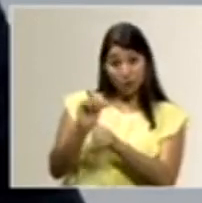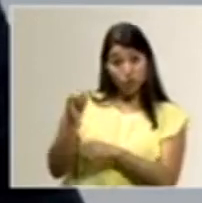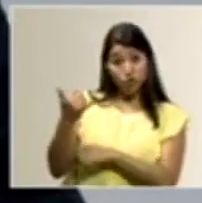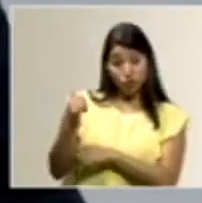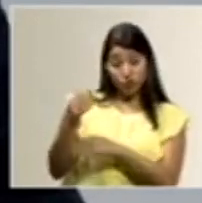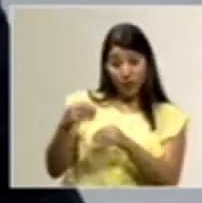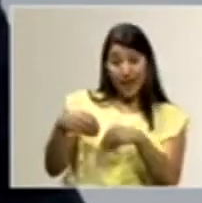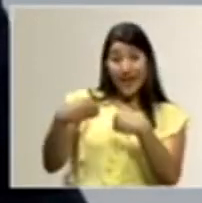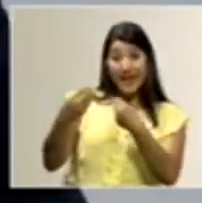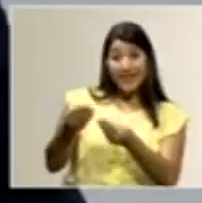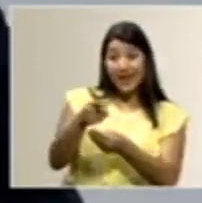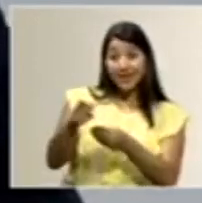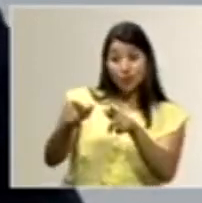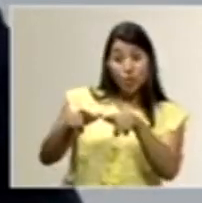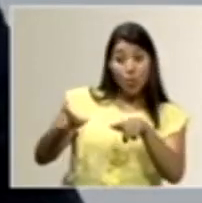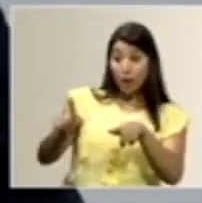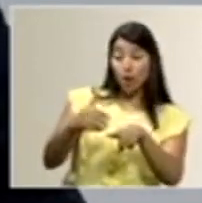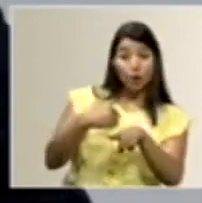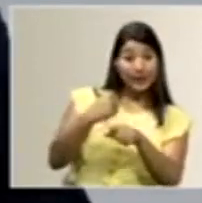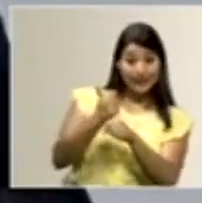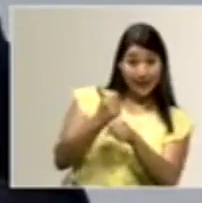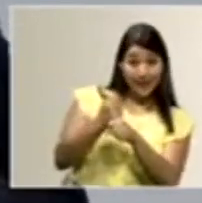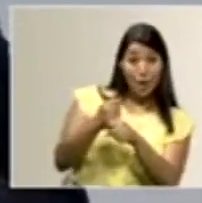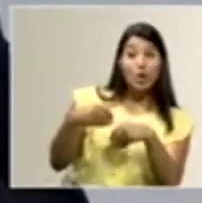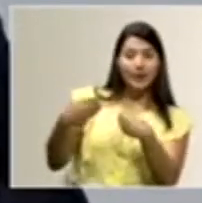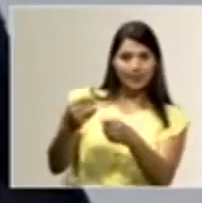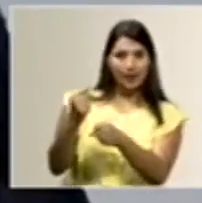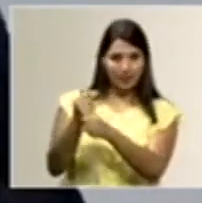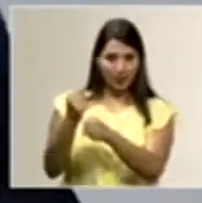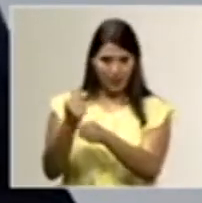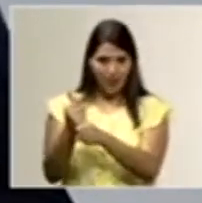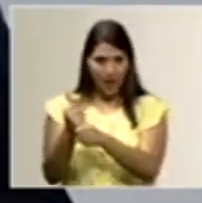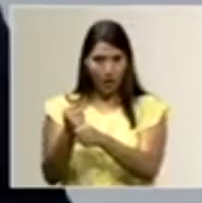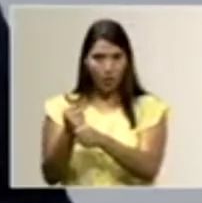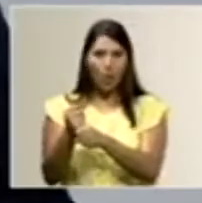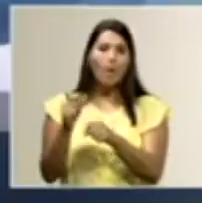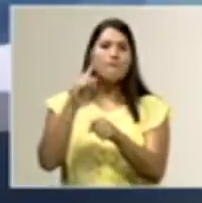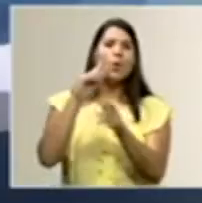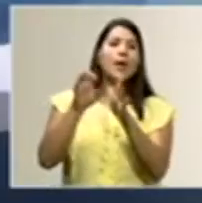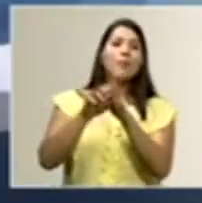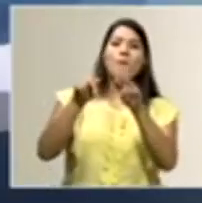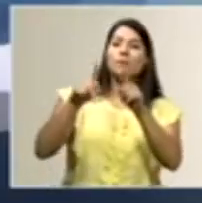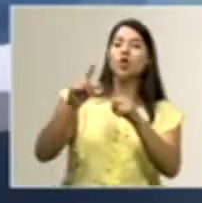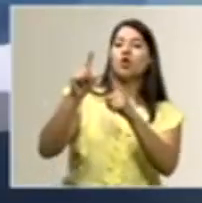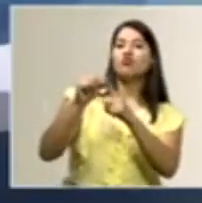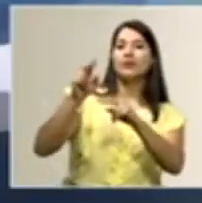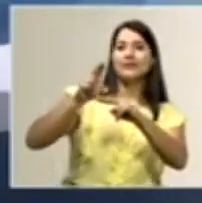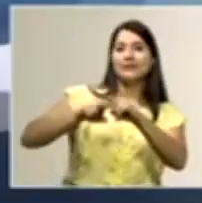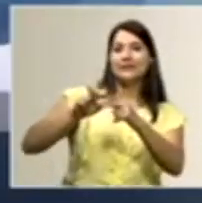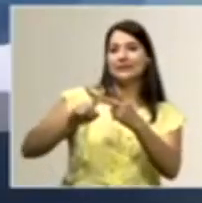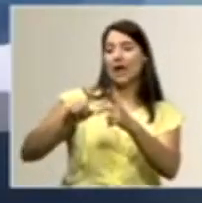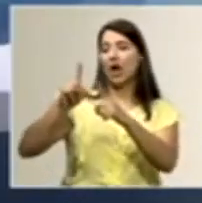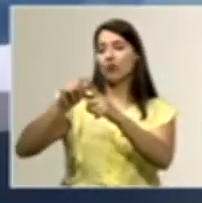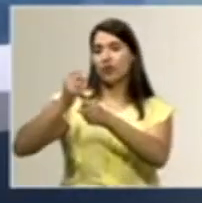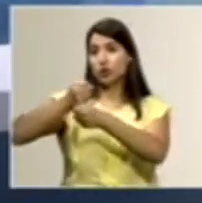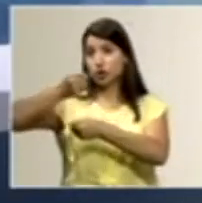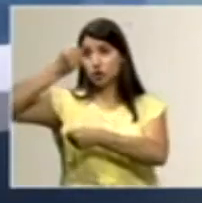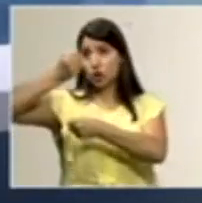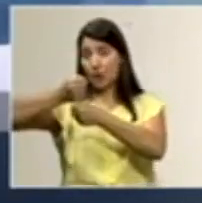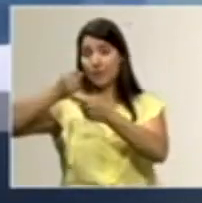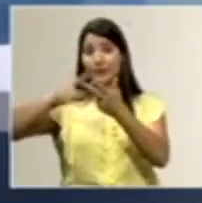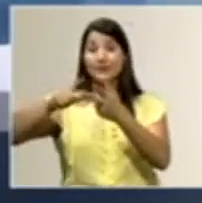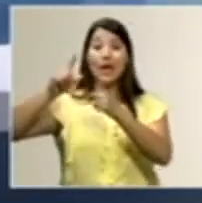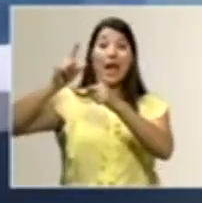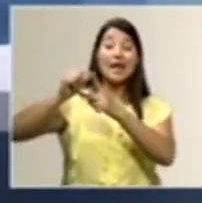esos lugares donde hoy no hay trabajo, le trae trabajo. Estamos hablando del que renta la silla, del que renta la sombrillita, del que